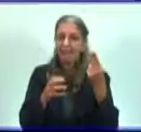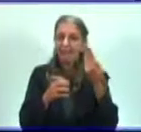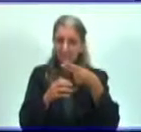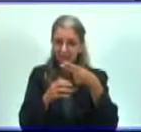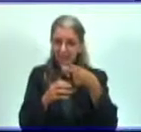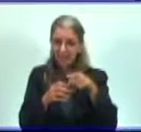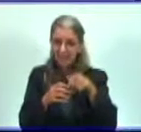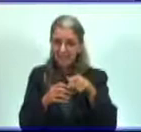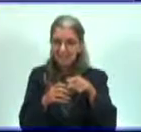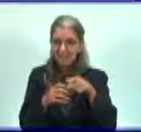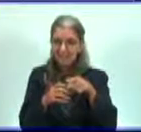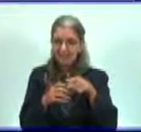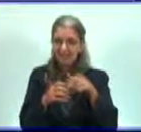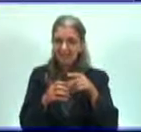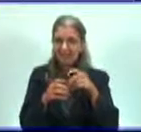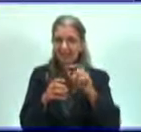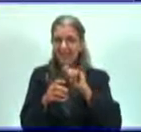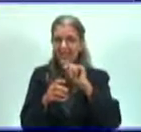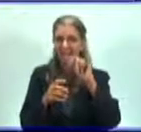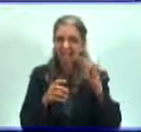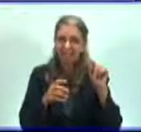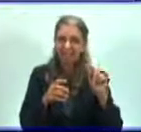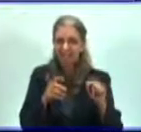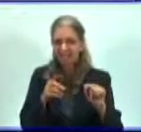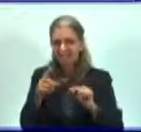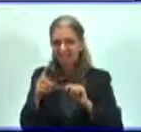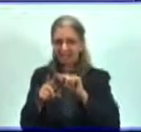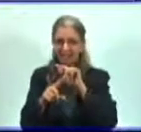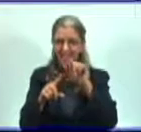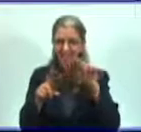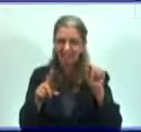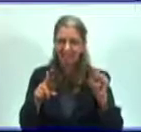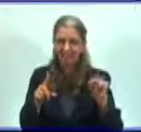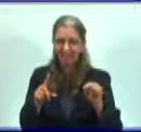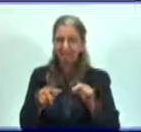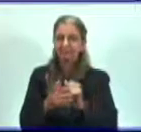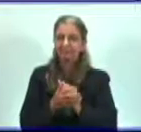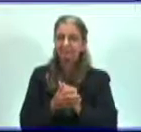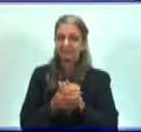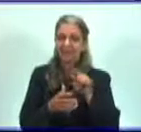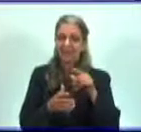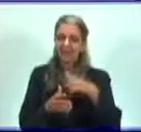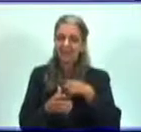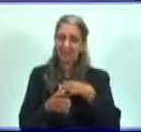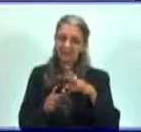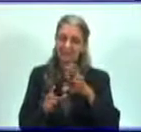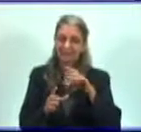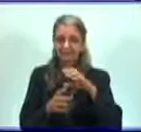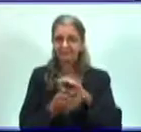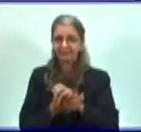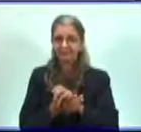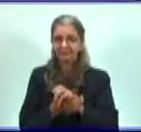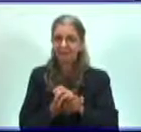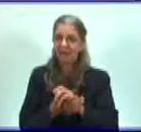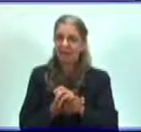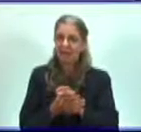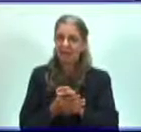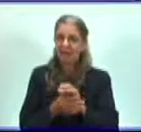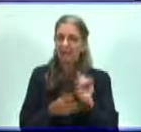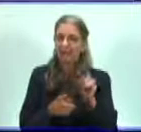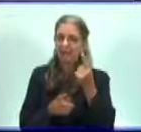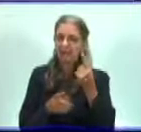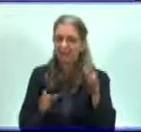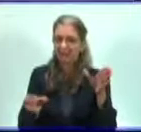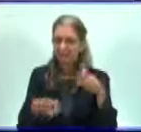le dan la forma esférica que presenta como tal. Aquí podemos estar llegando a una primera